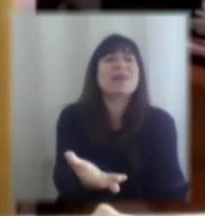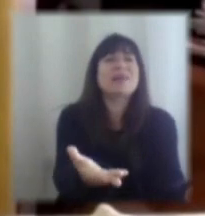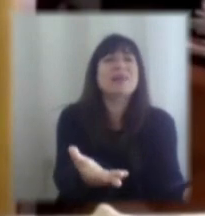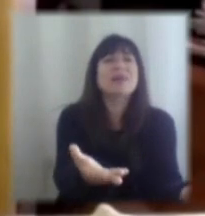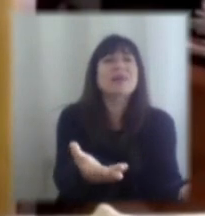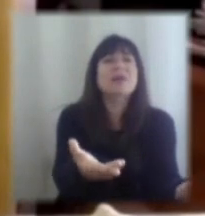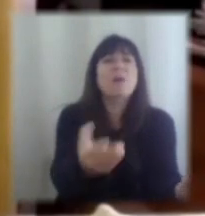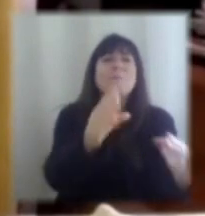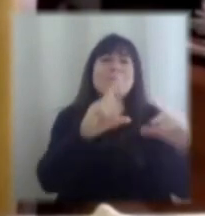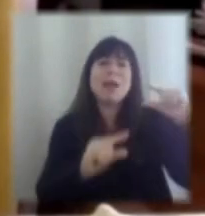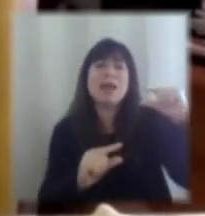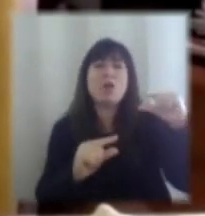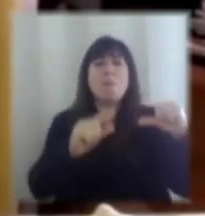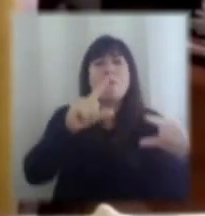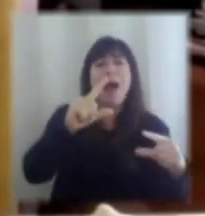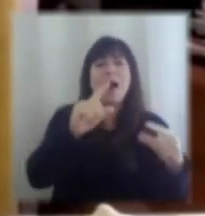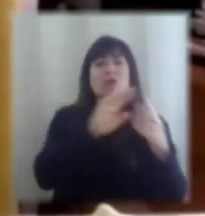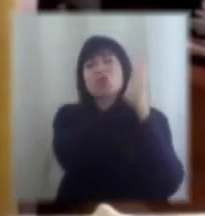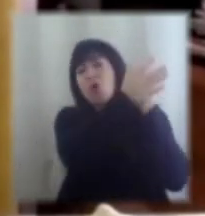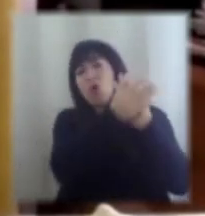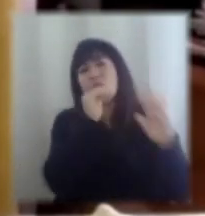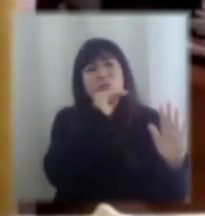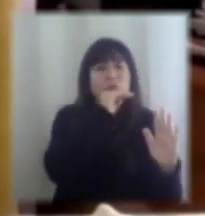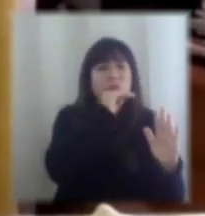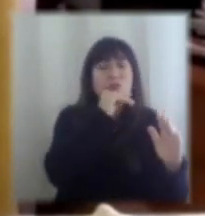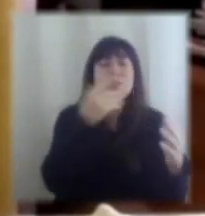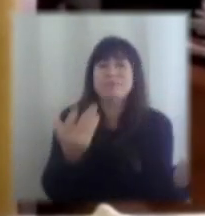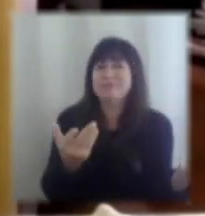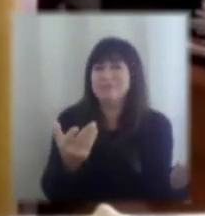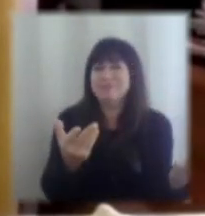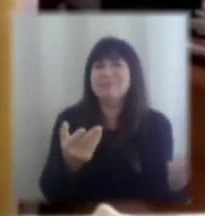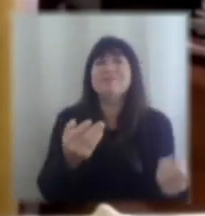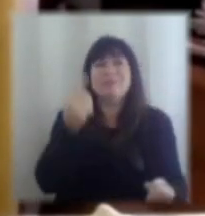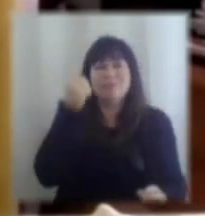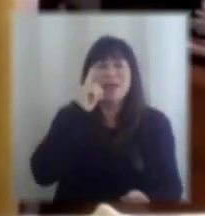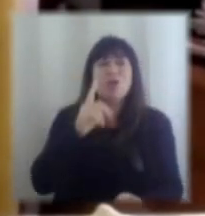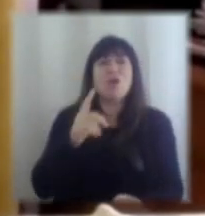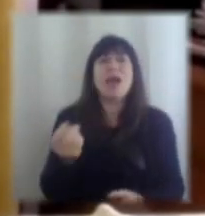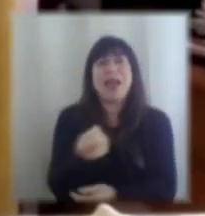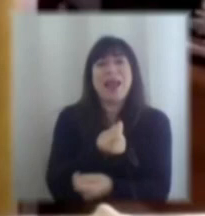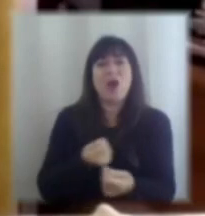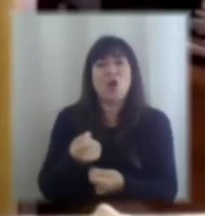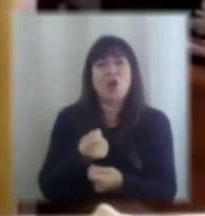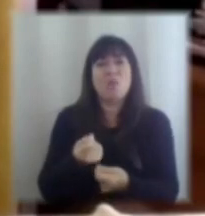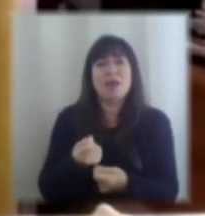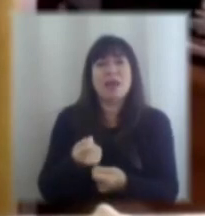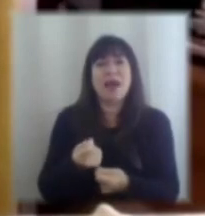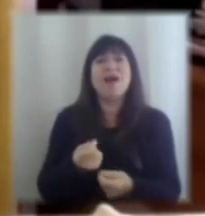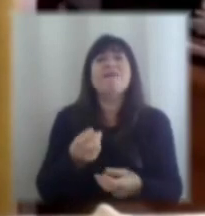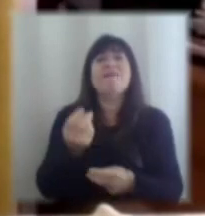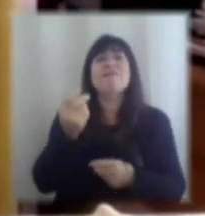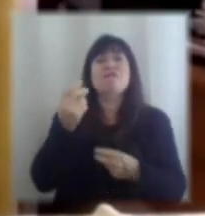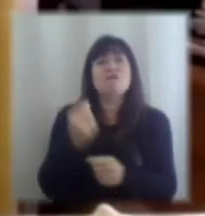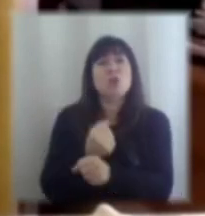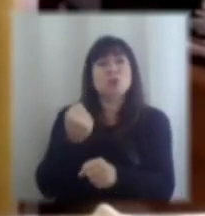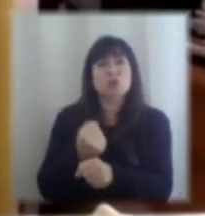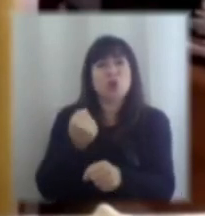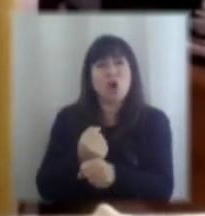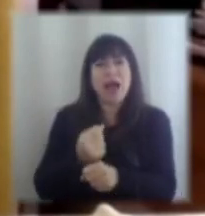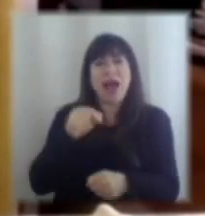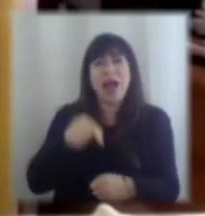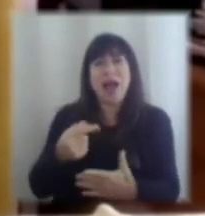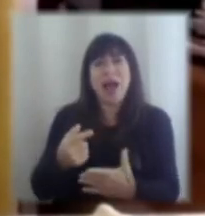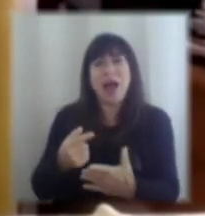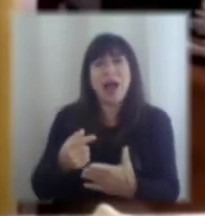estaremos de acuerdo que la economía funciona con un principio básico que es la escasez, los recursos no son ilimitados